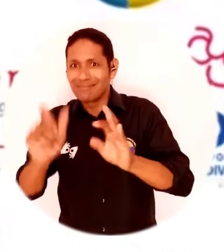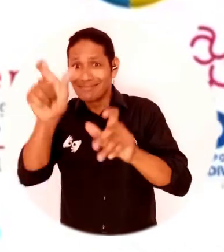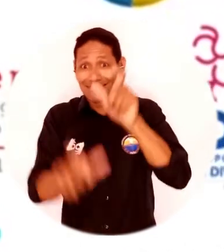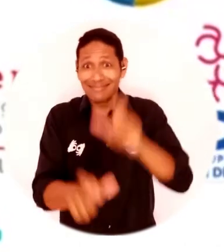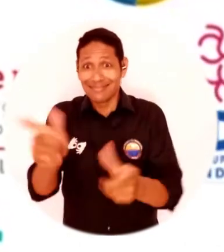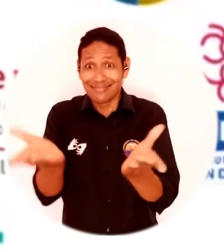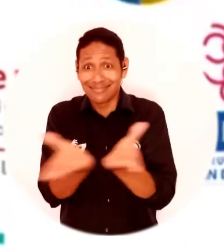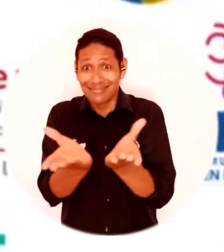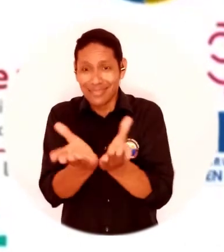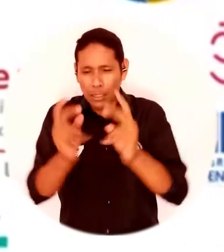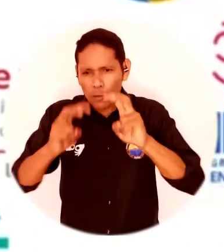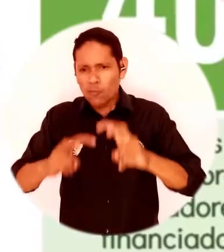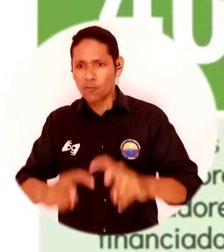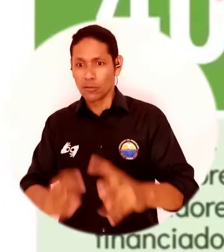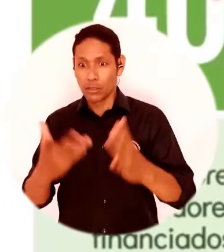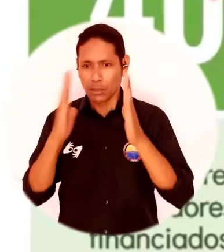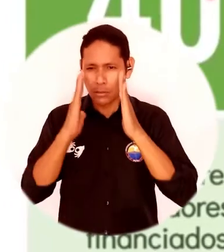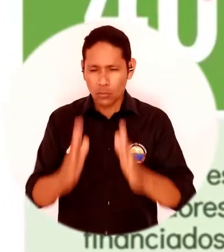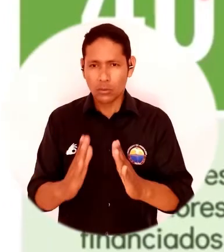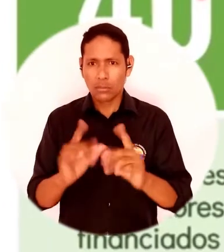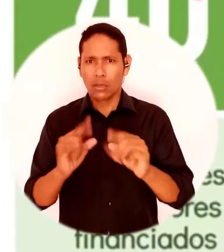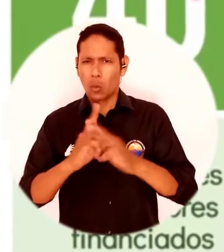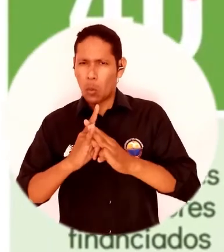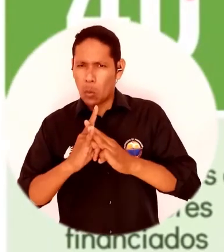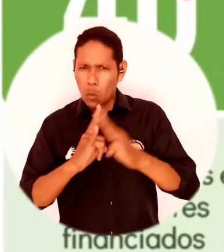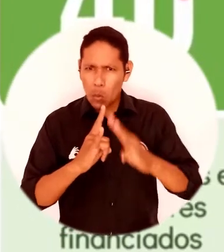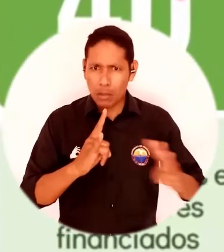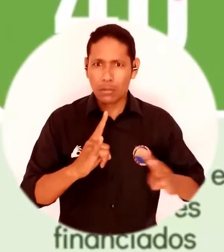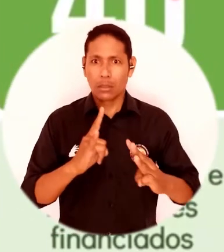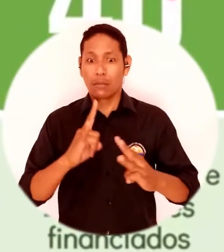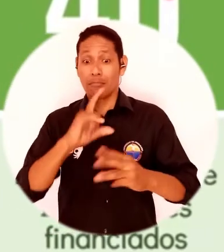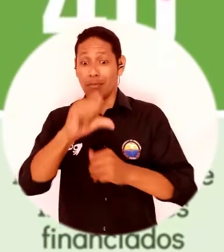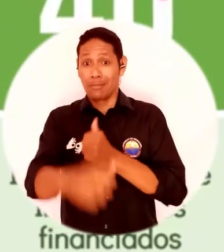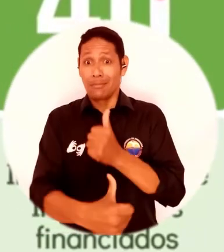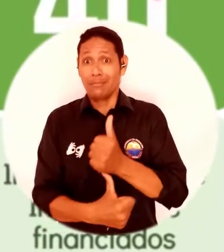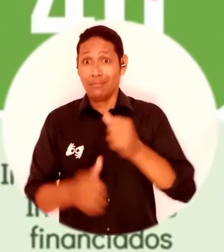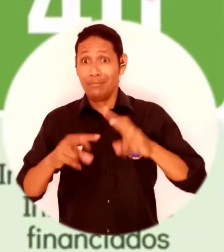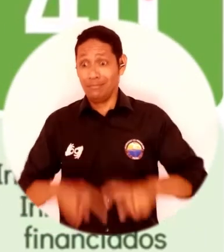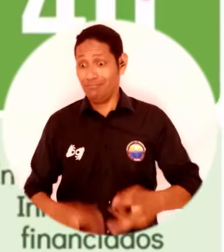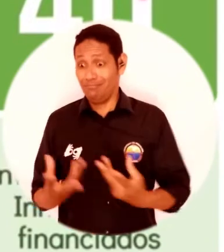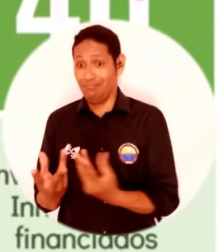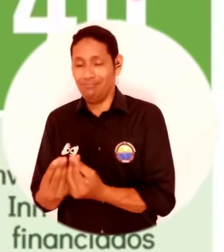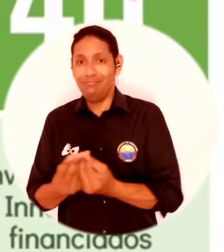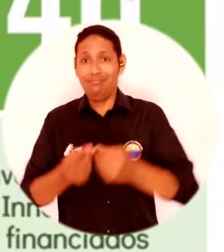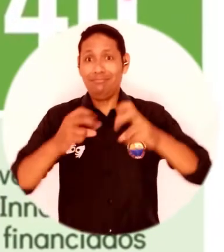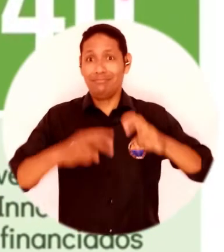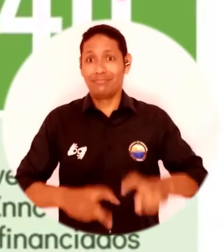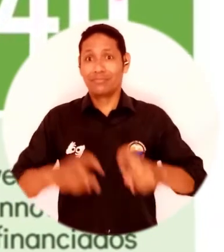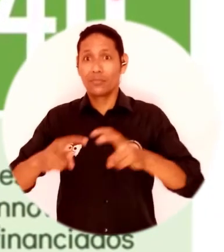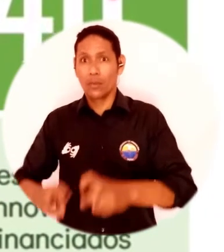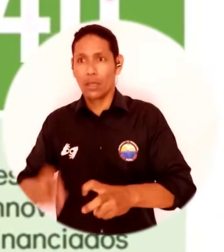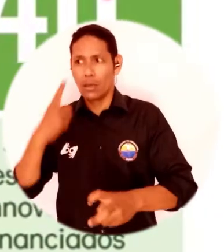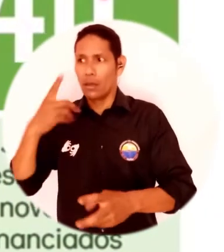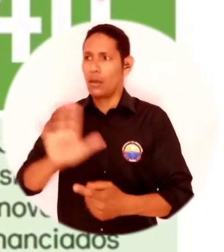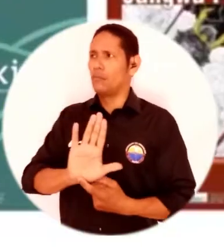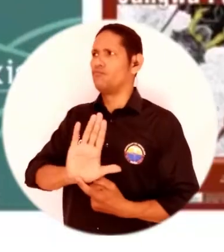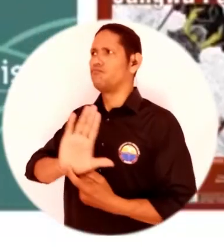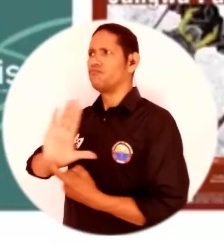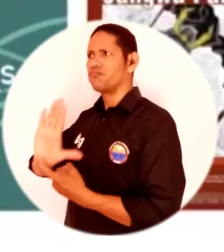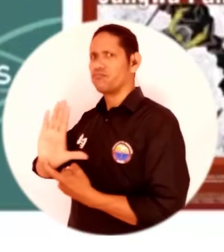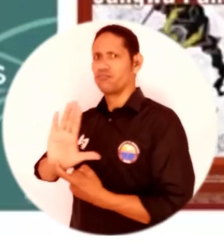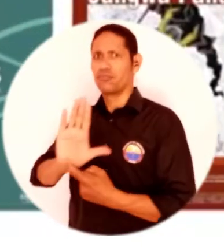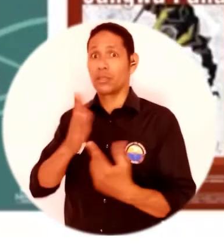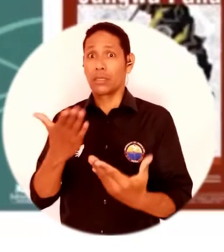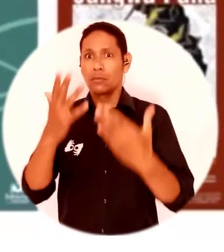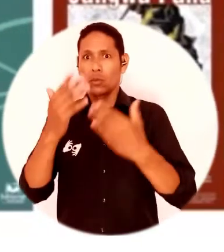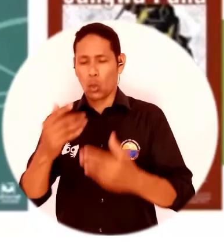investigadores. La Universidad Magdalena, a través de la vicerrectoría de investigación, a través de su grupo de investigación, se ha convertido en